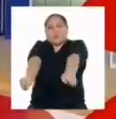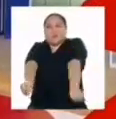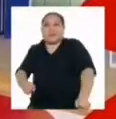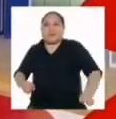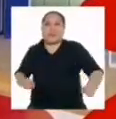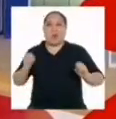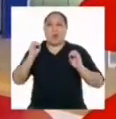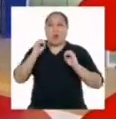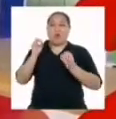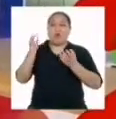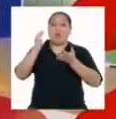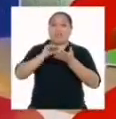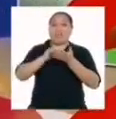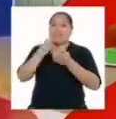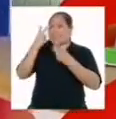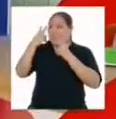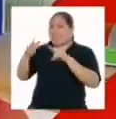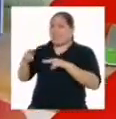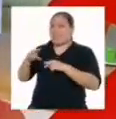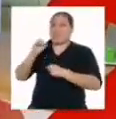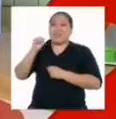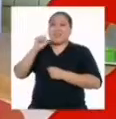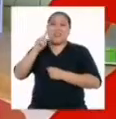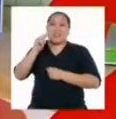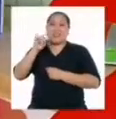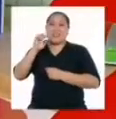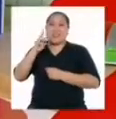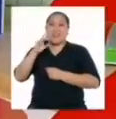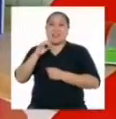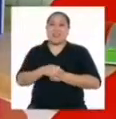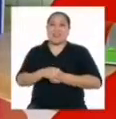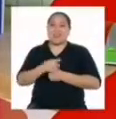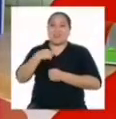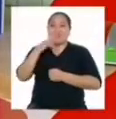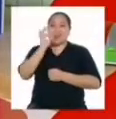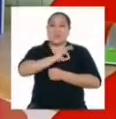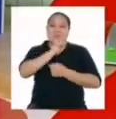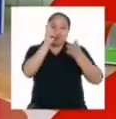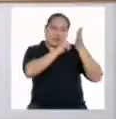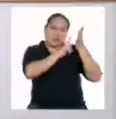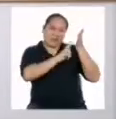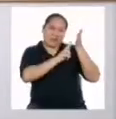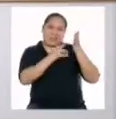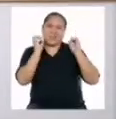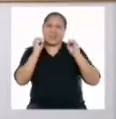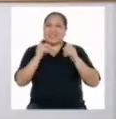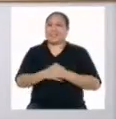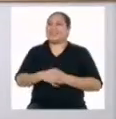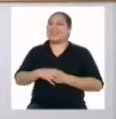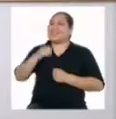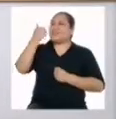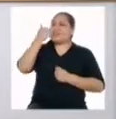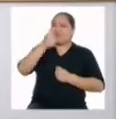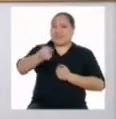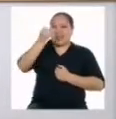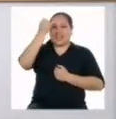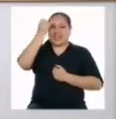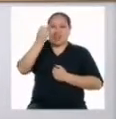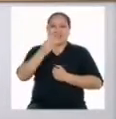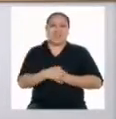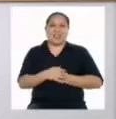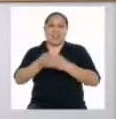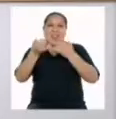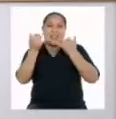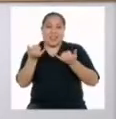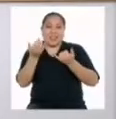o vuelvan a poner en práctica los pasos que aprendimos hoy con Activart. Mientras yo aprovecho para leer el texto, ¿sí? Buena idea, Yanira.